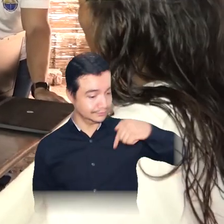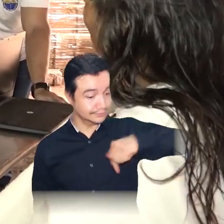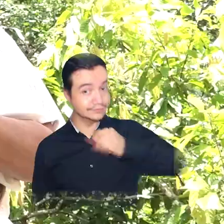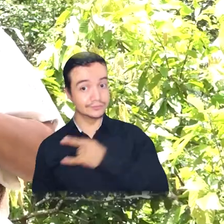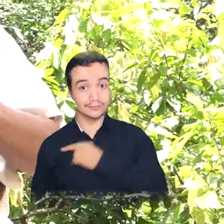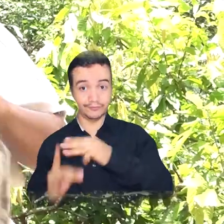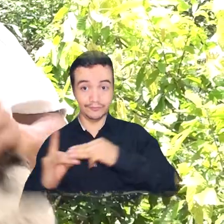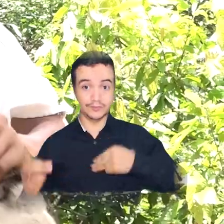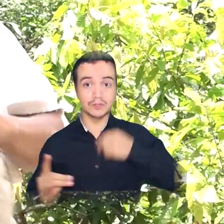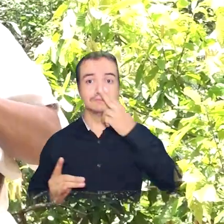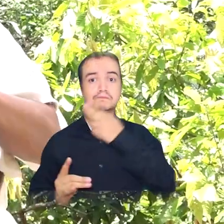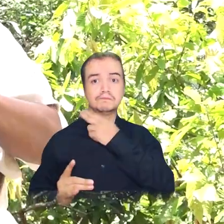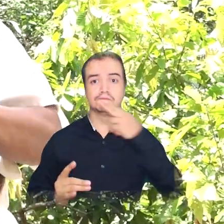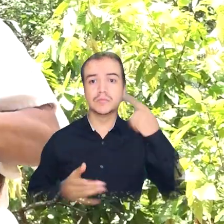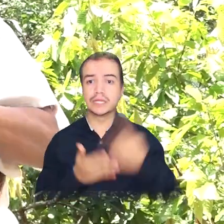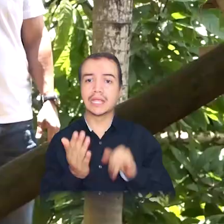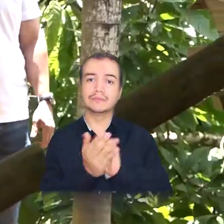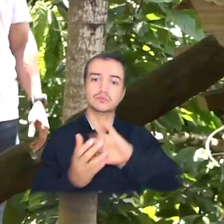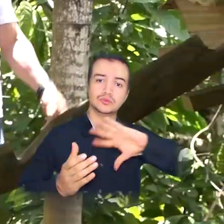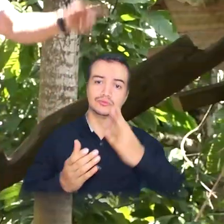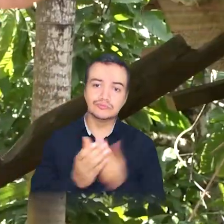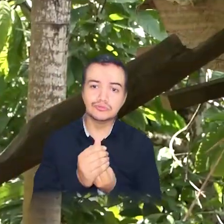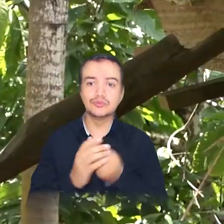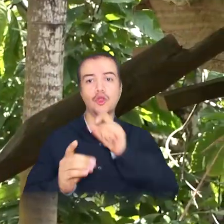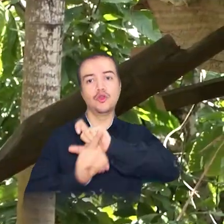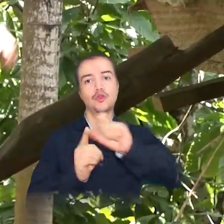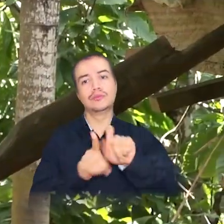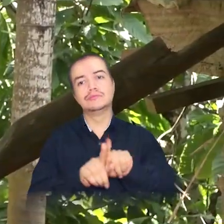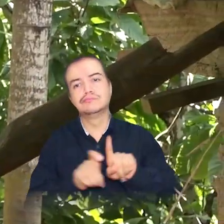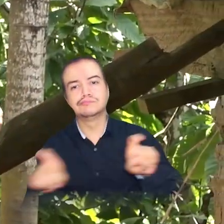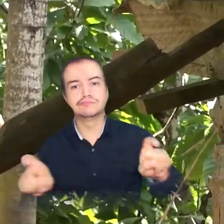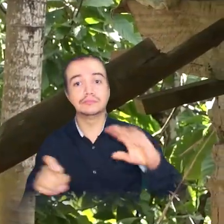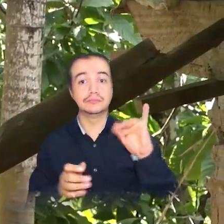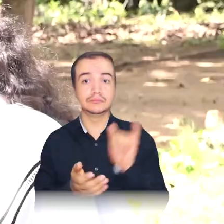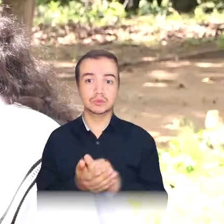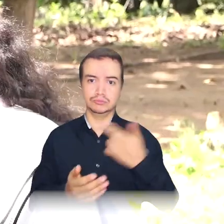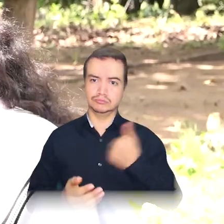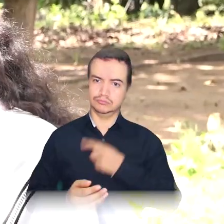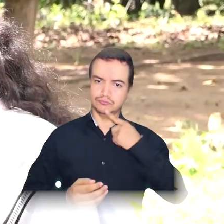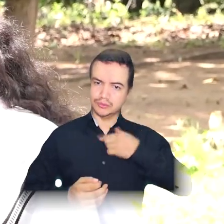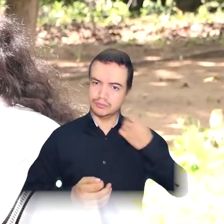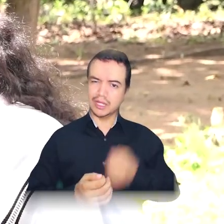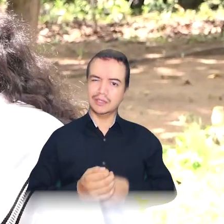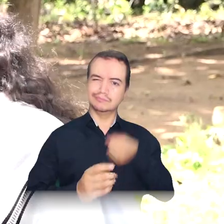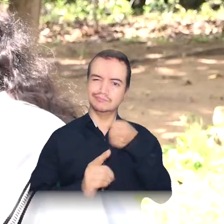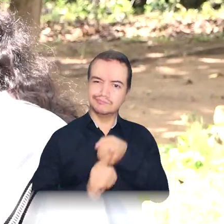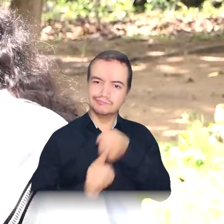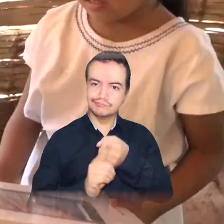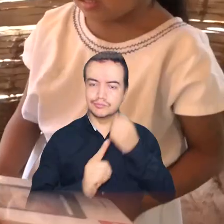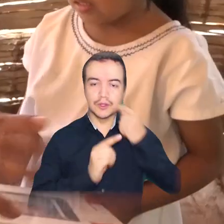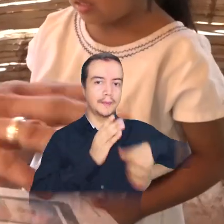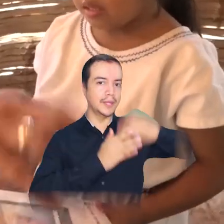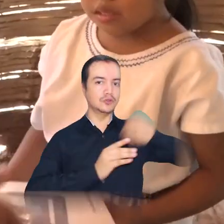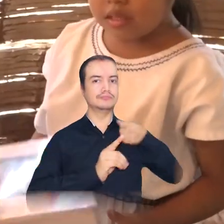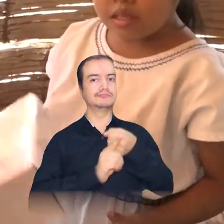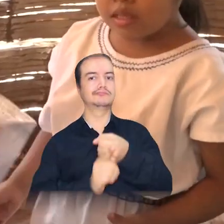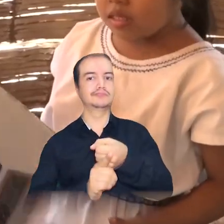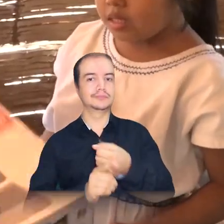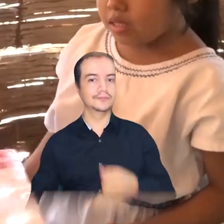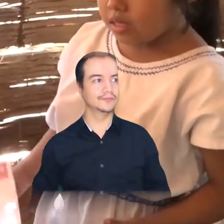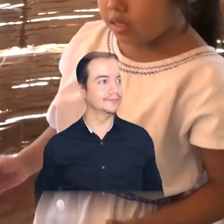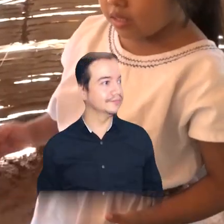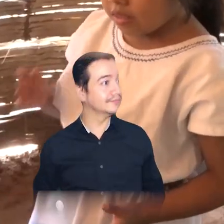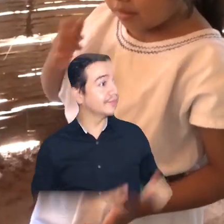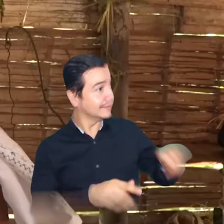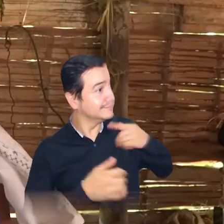universidad con la interculturalidad, con la inclusión, con el territorio, es algo que hemos puesto énfasis desde el primer día. Para que te conectes